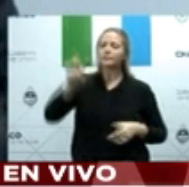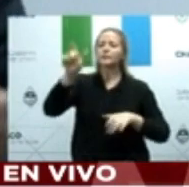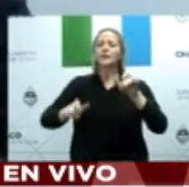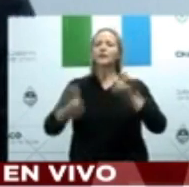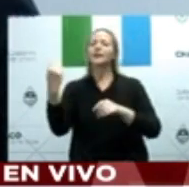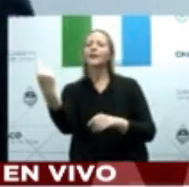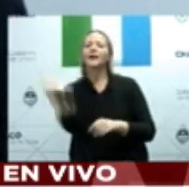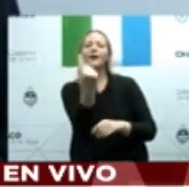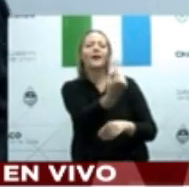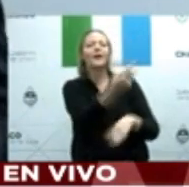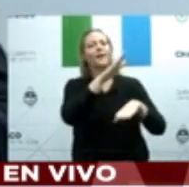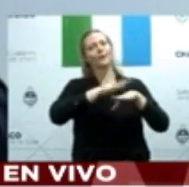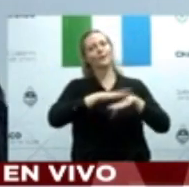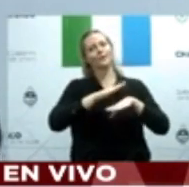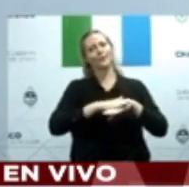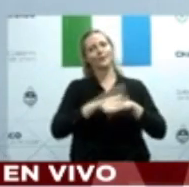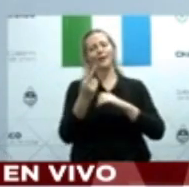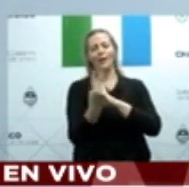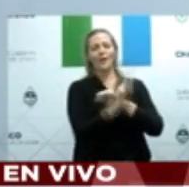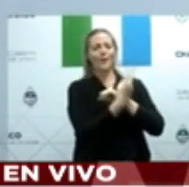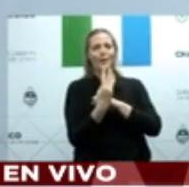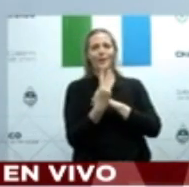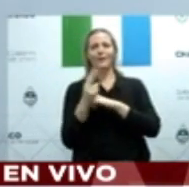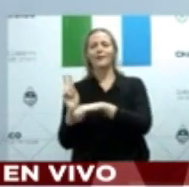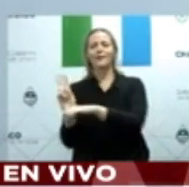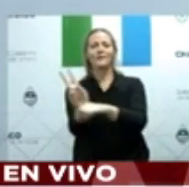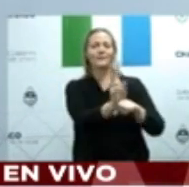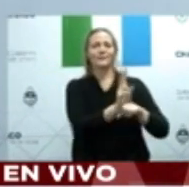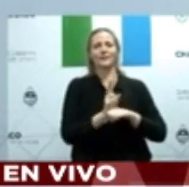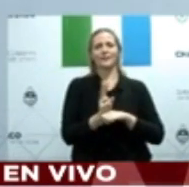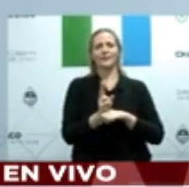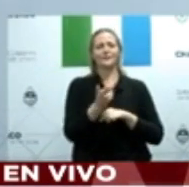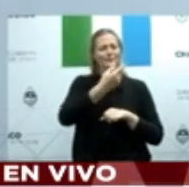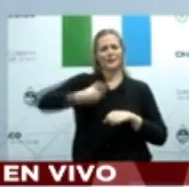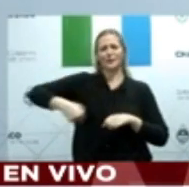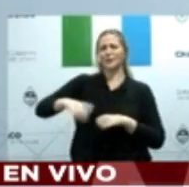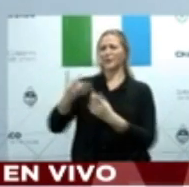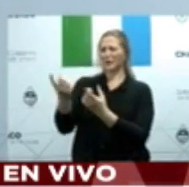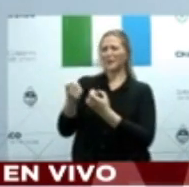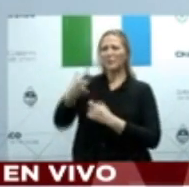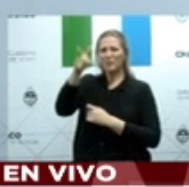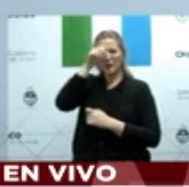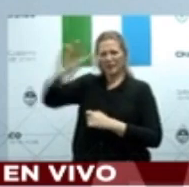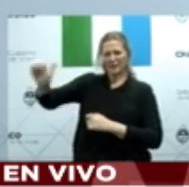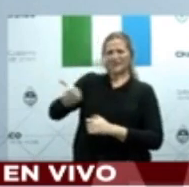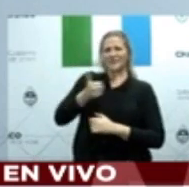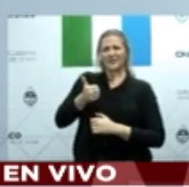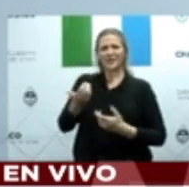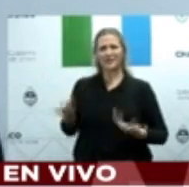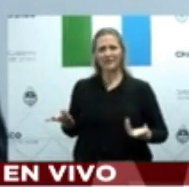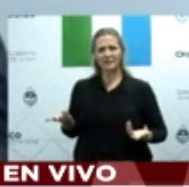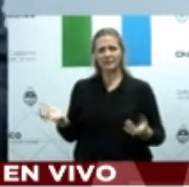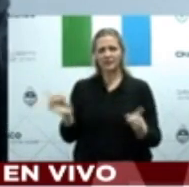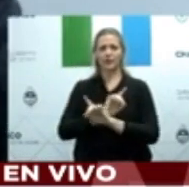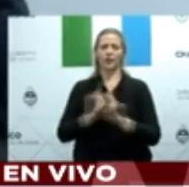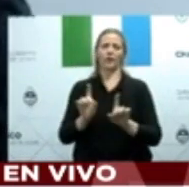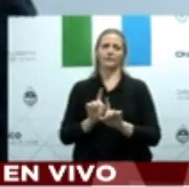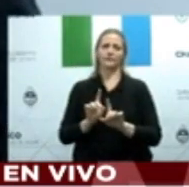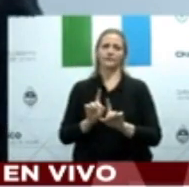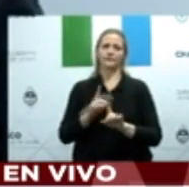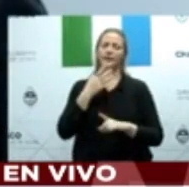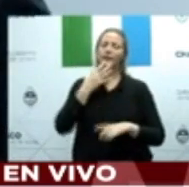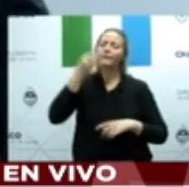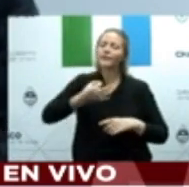suboficial, ni un agente para decirnos lo que tenemos que hacer. Y la verdad es que si nosotros no somos capaces de cuidarnos, somos no solamente